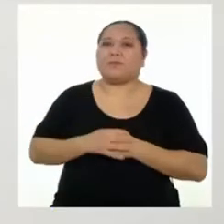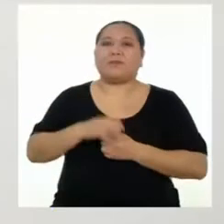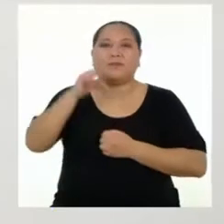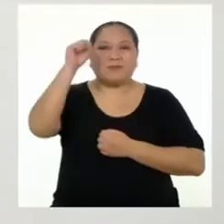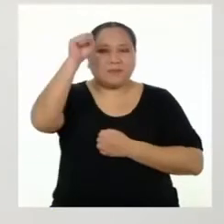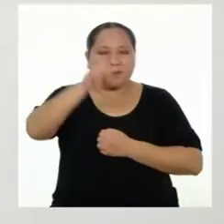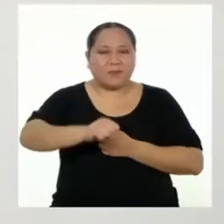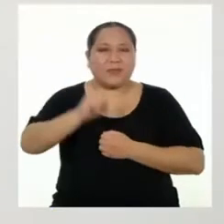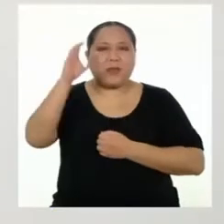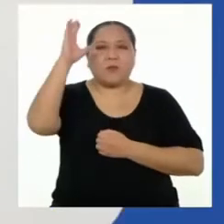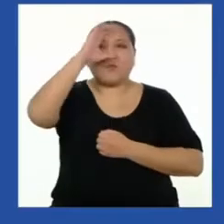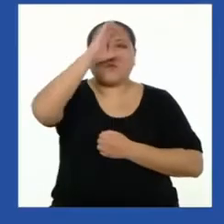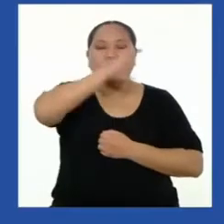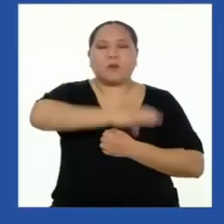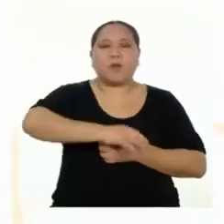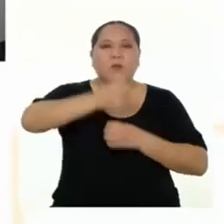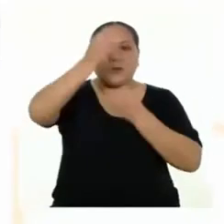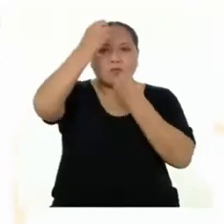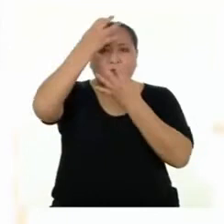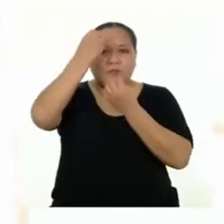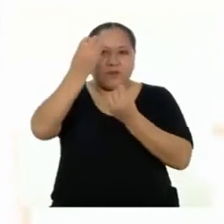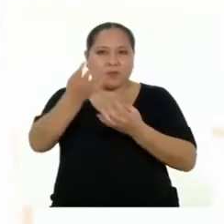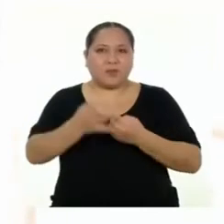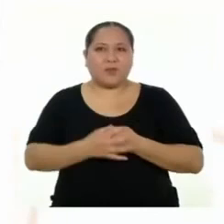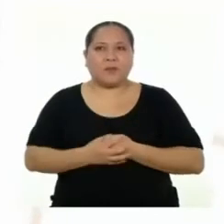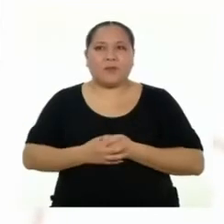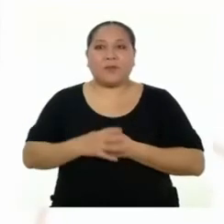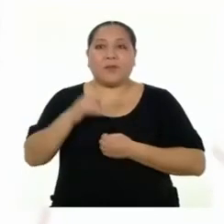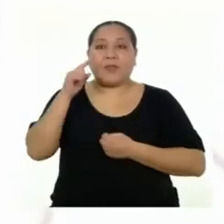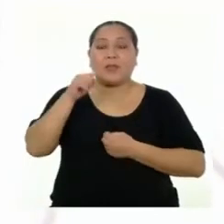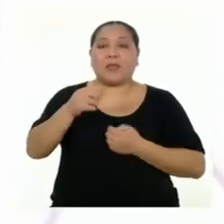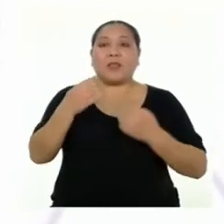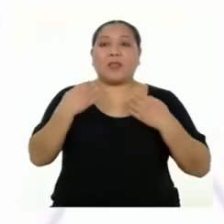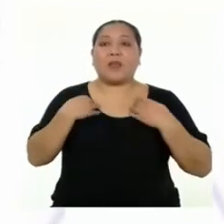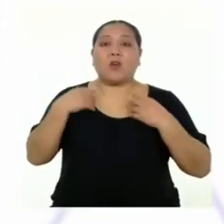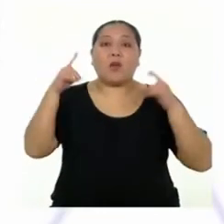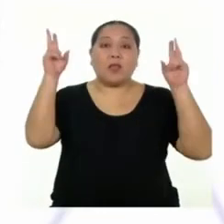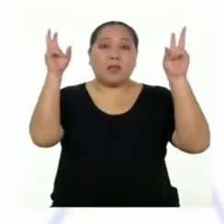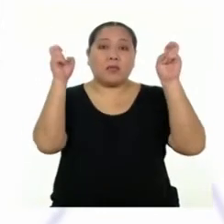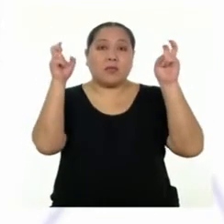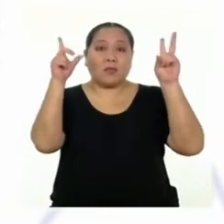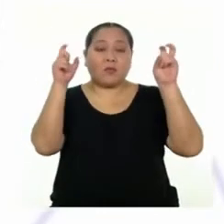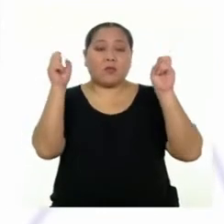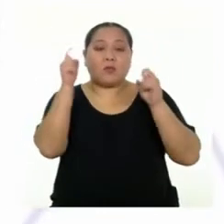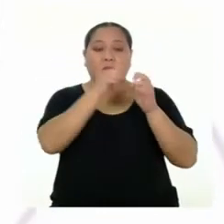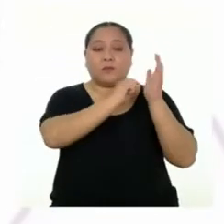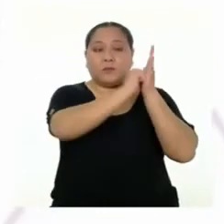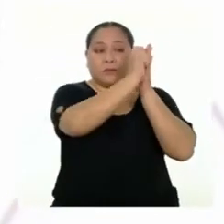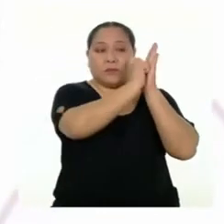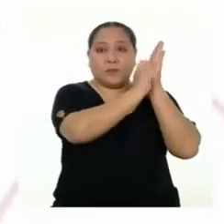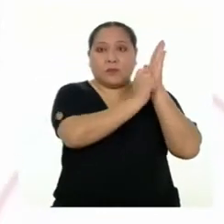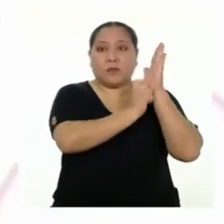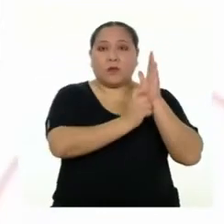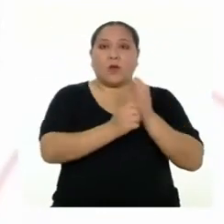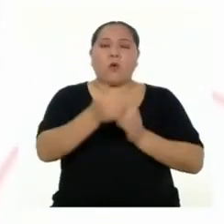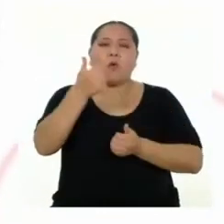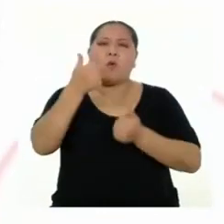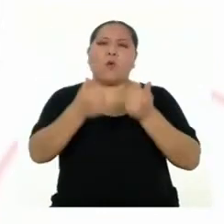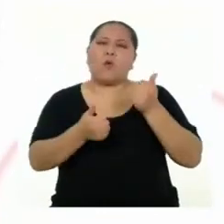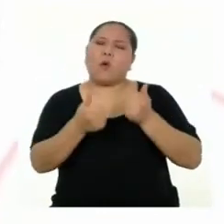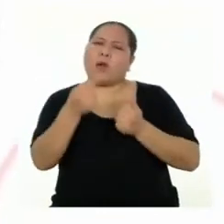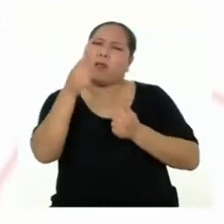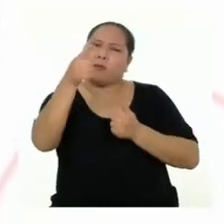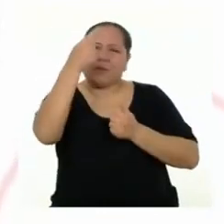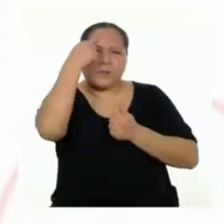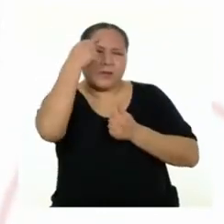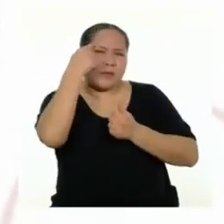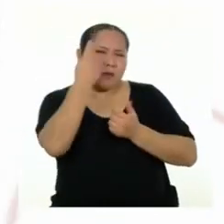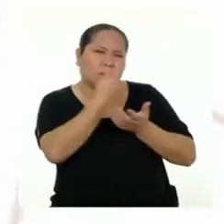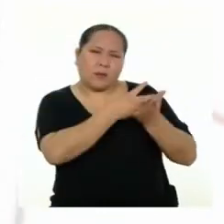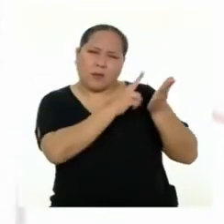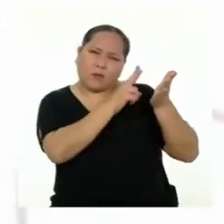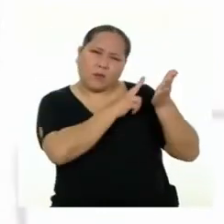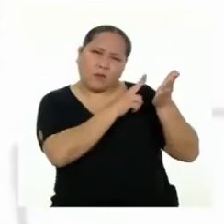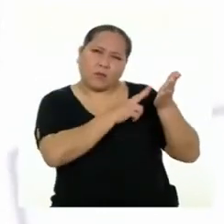que sí. Busquemos información. Aquí tengo el título del texto. ¿Qué tipo de texto crees que será? Por